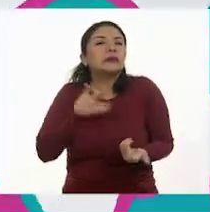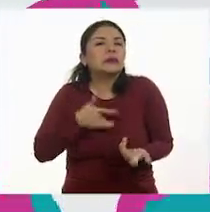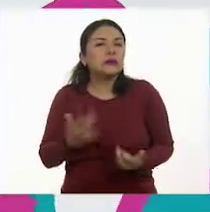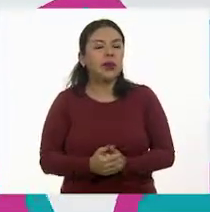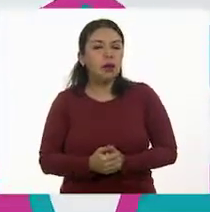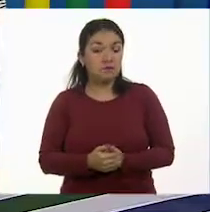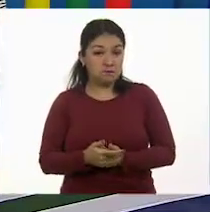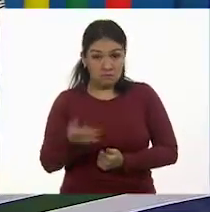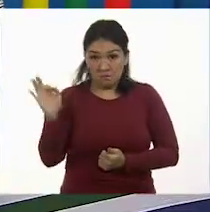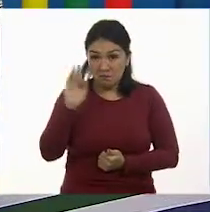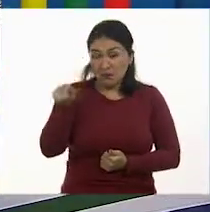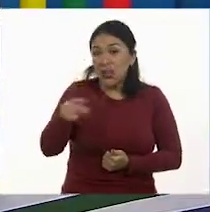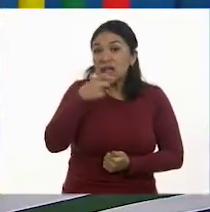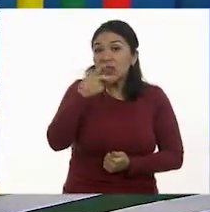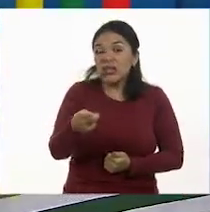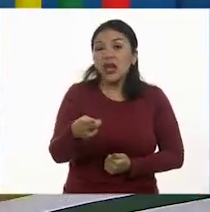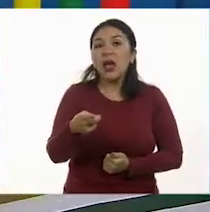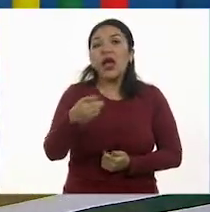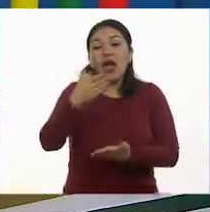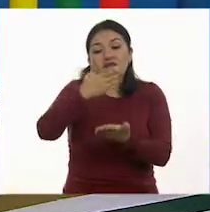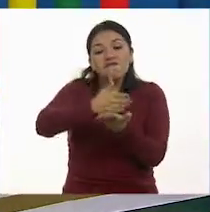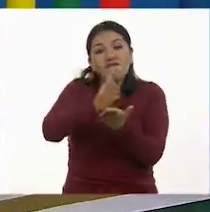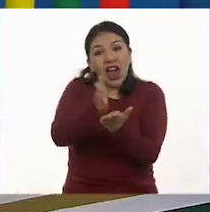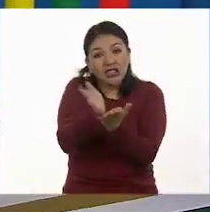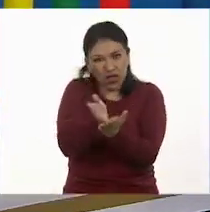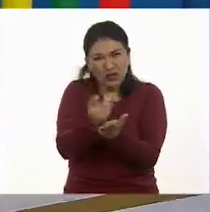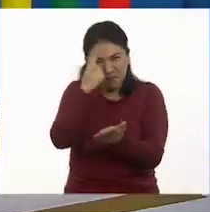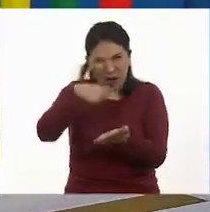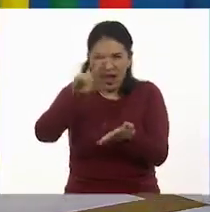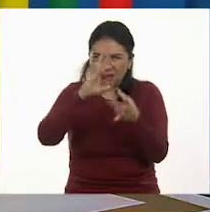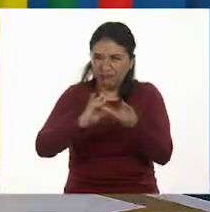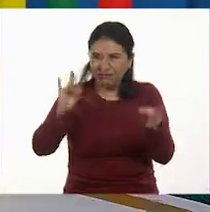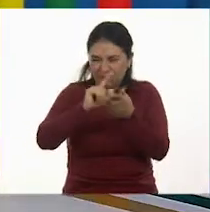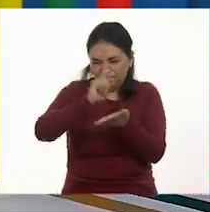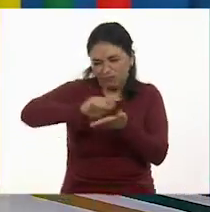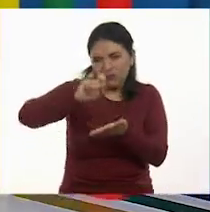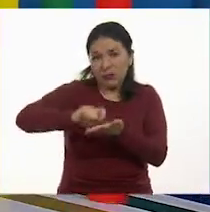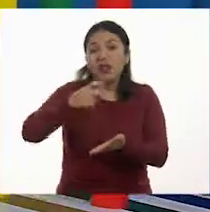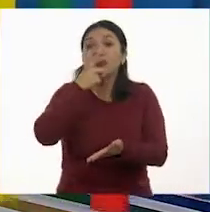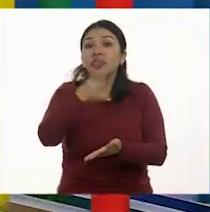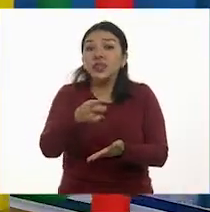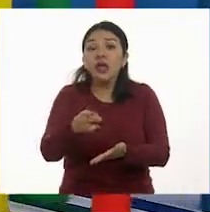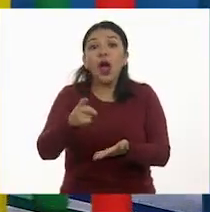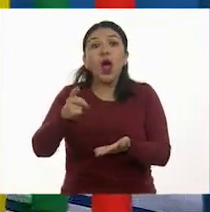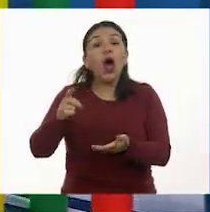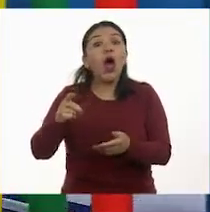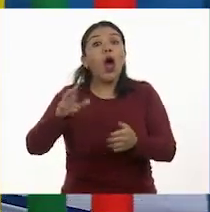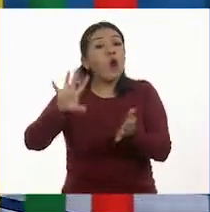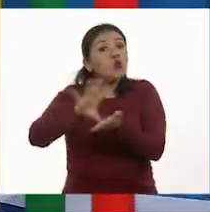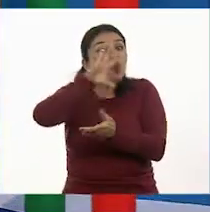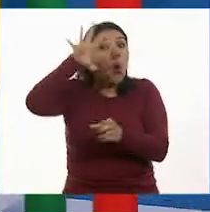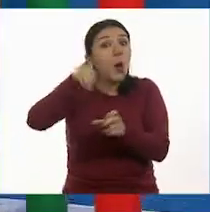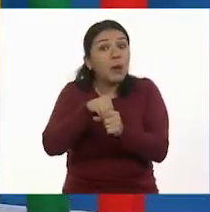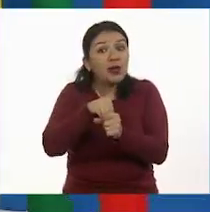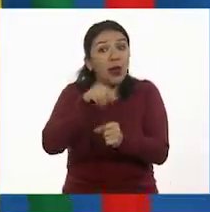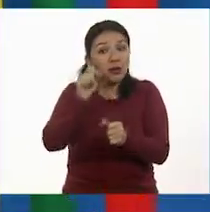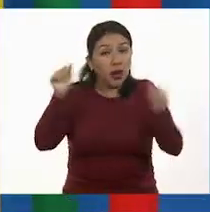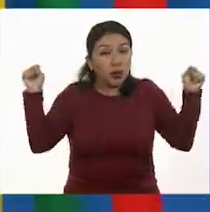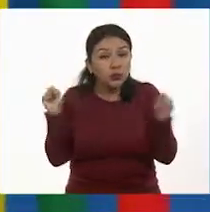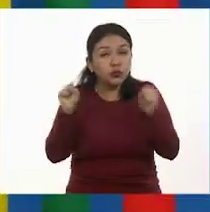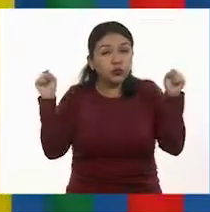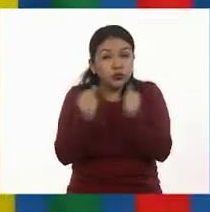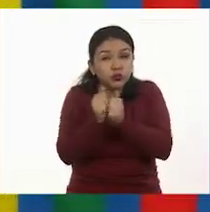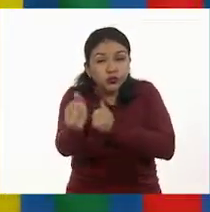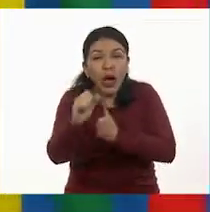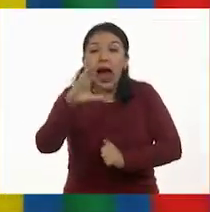cada vez que menciona una fracción en el planteamiento del problema, se dice del total de la carrera. De la